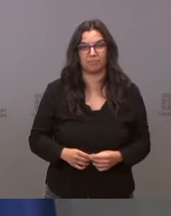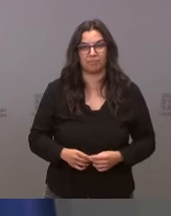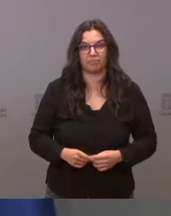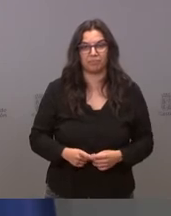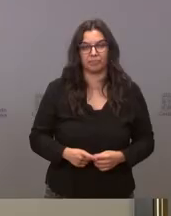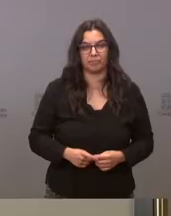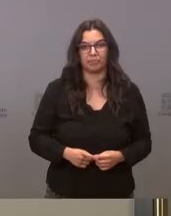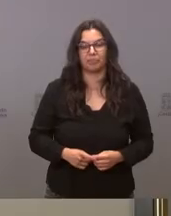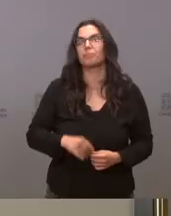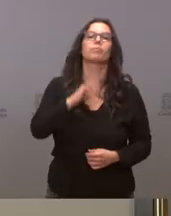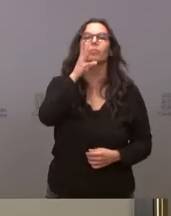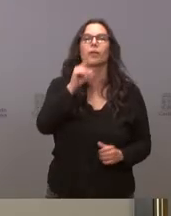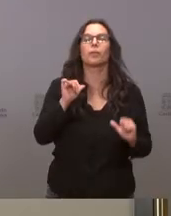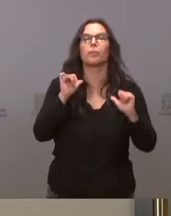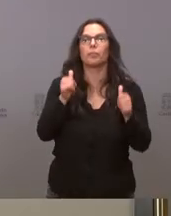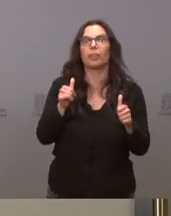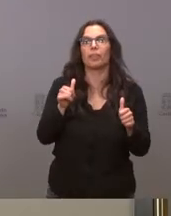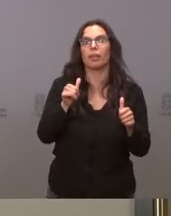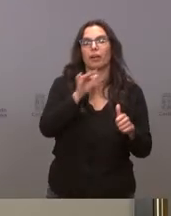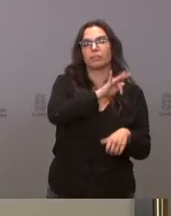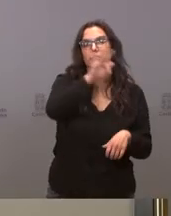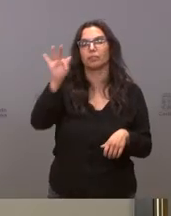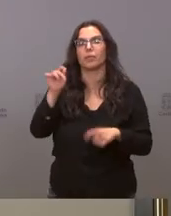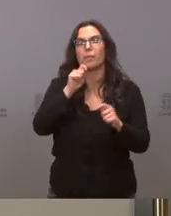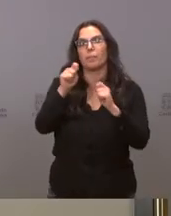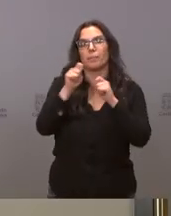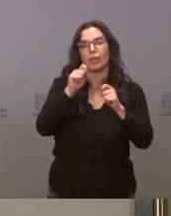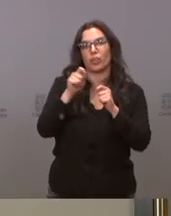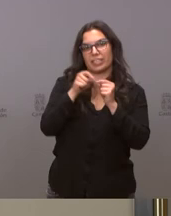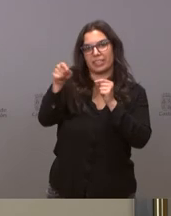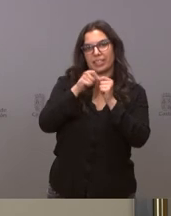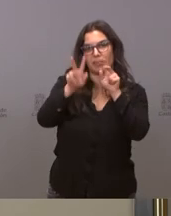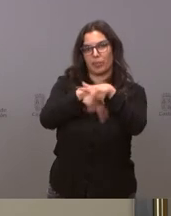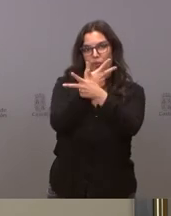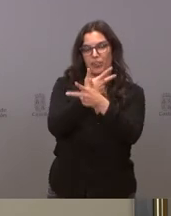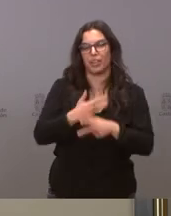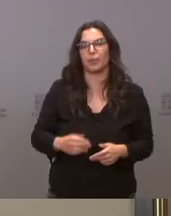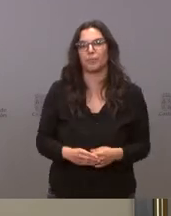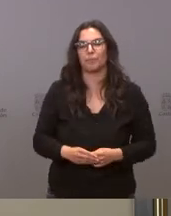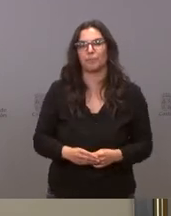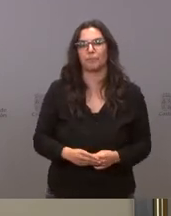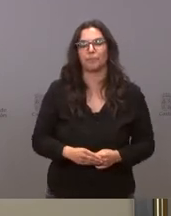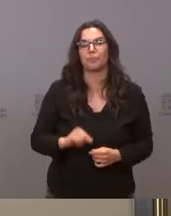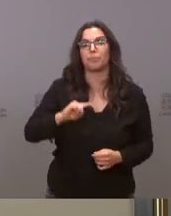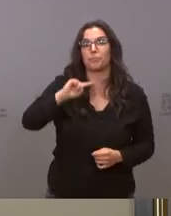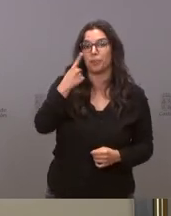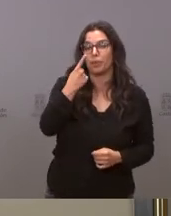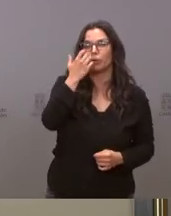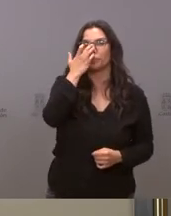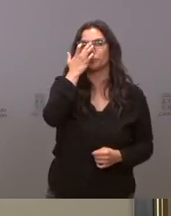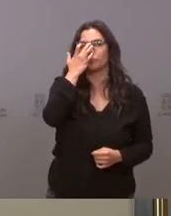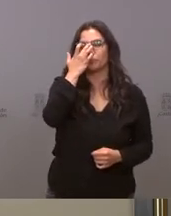vamos a abrir un turno ahora con los periodistas que nos siguen por videoconferencia y lo vamos a iniciar